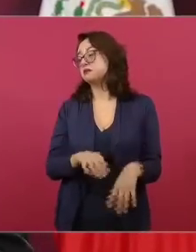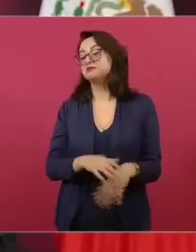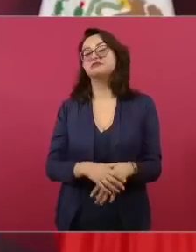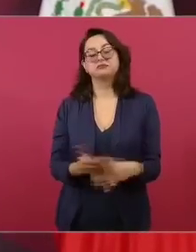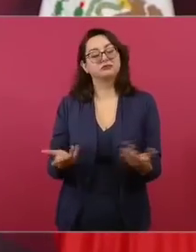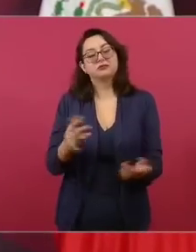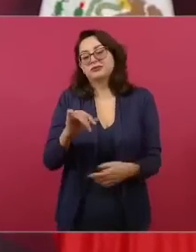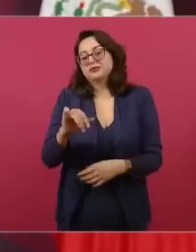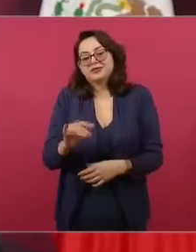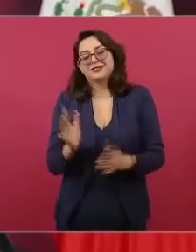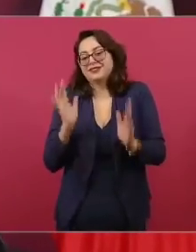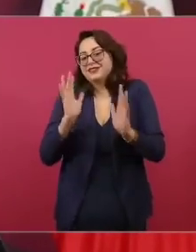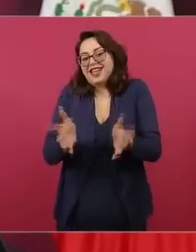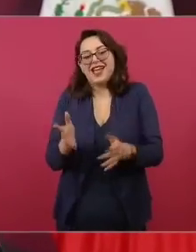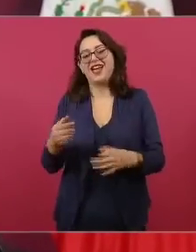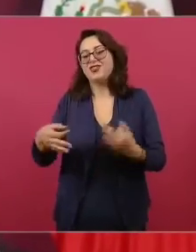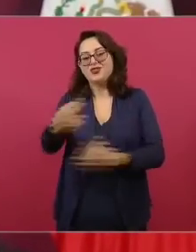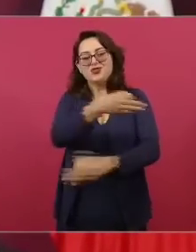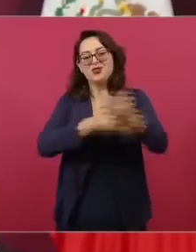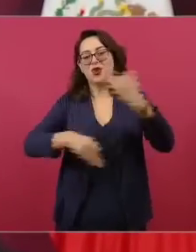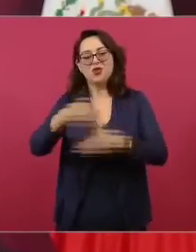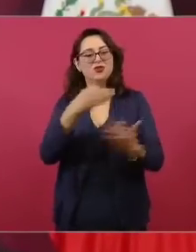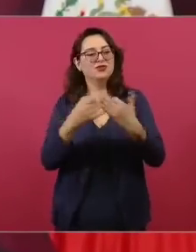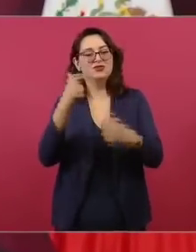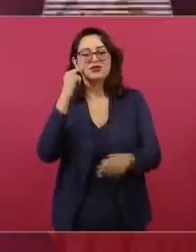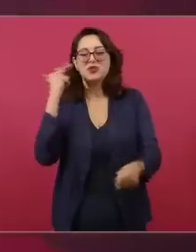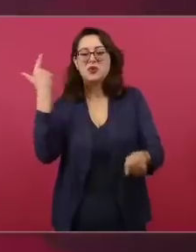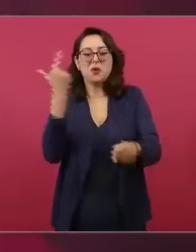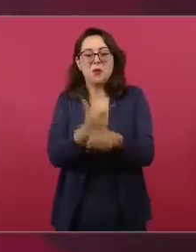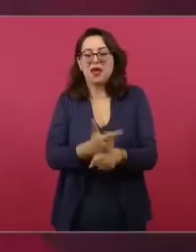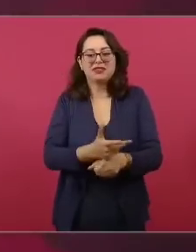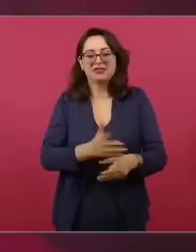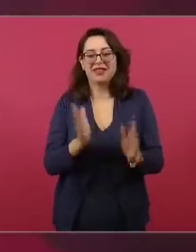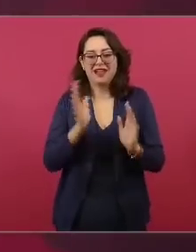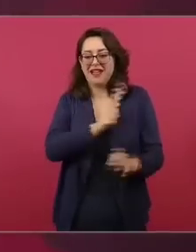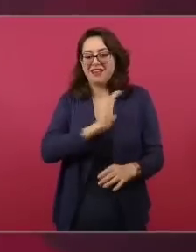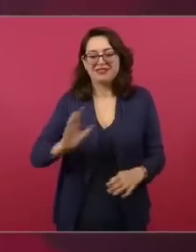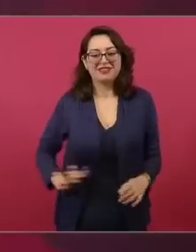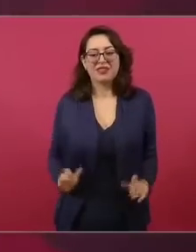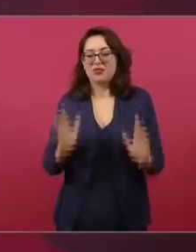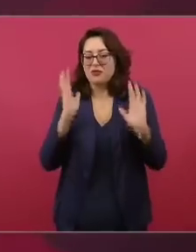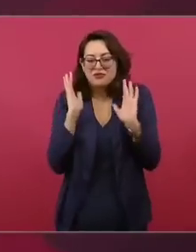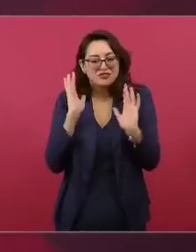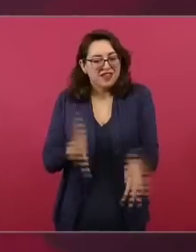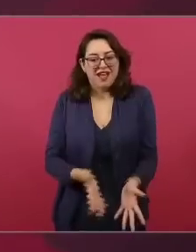Lo que va a ser interesante es ver